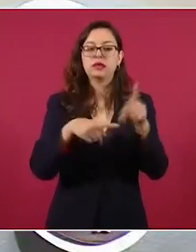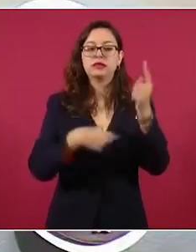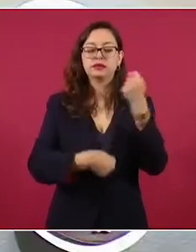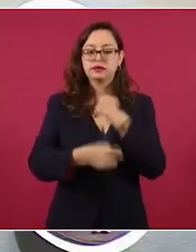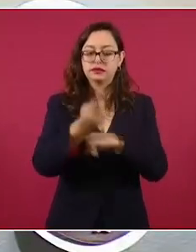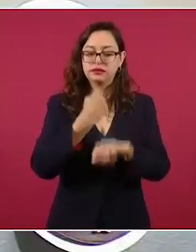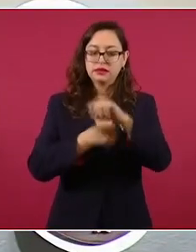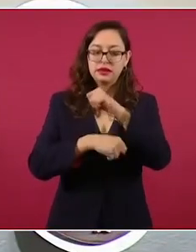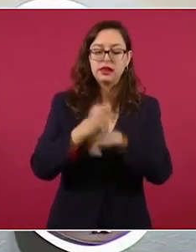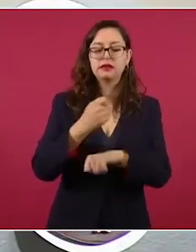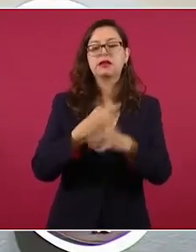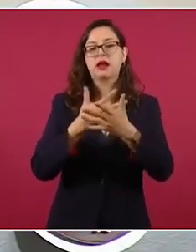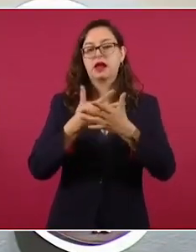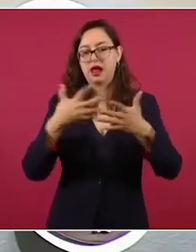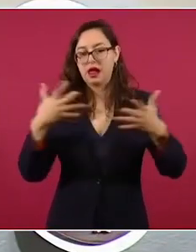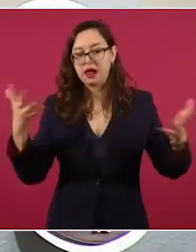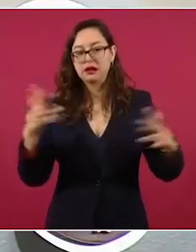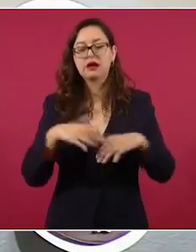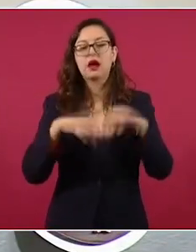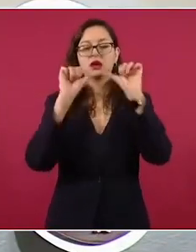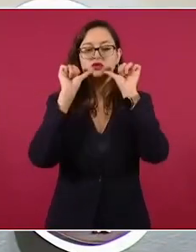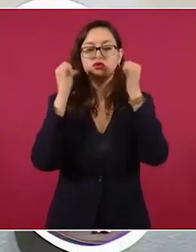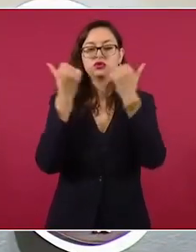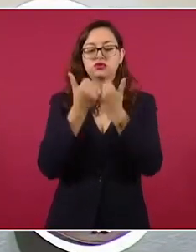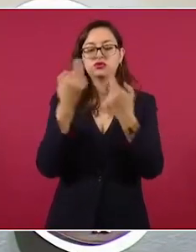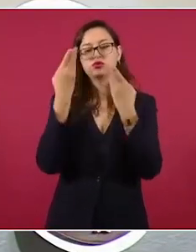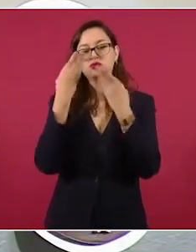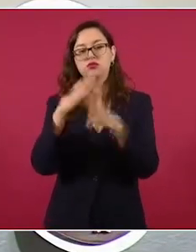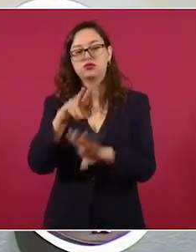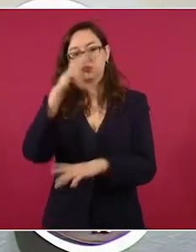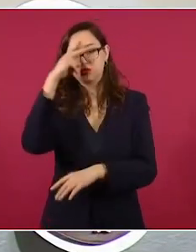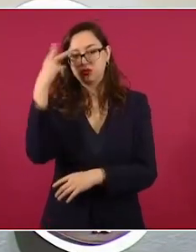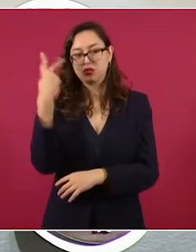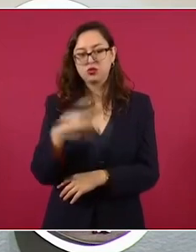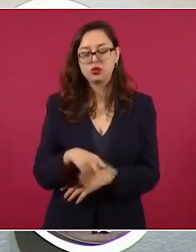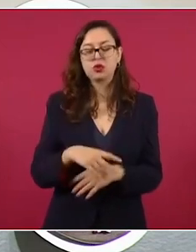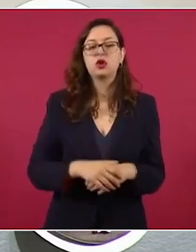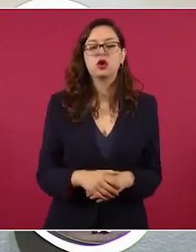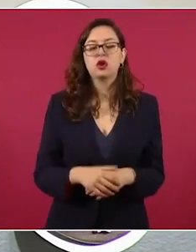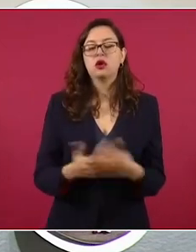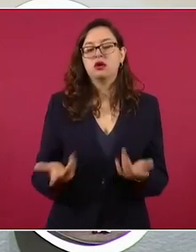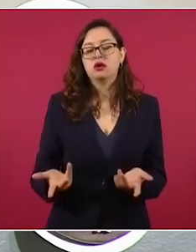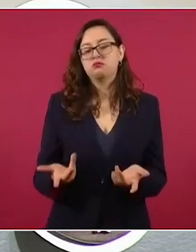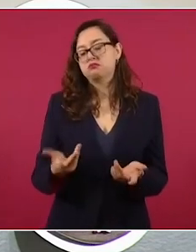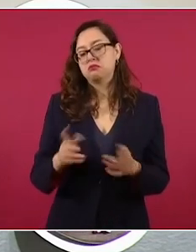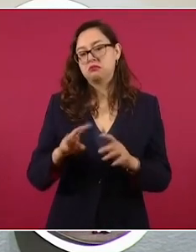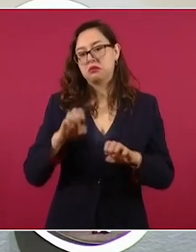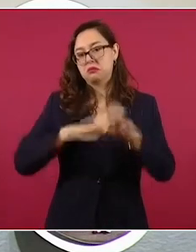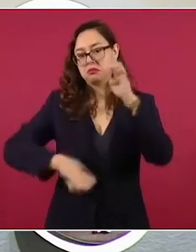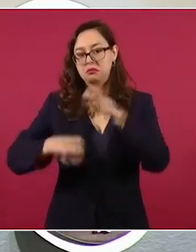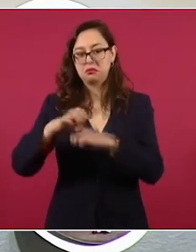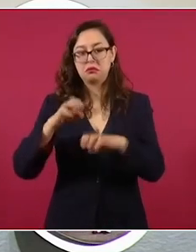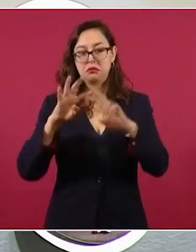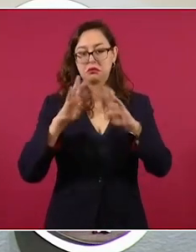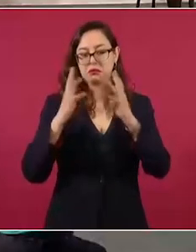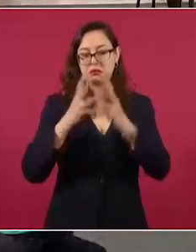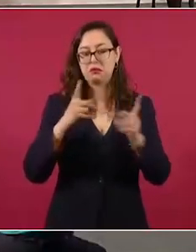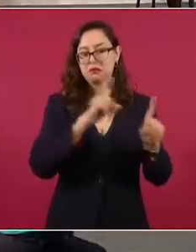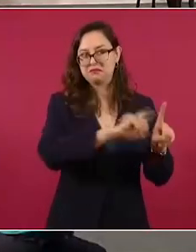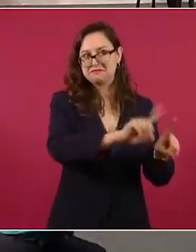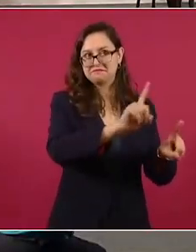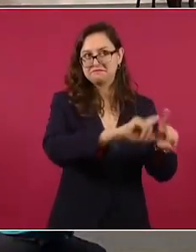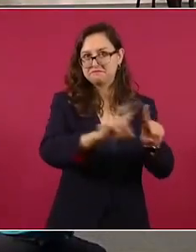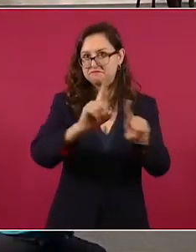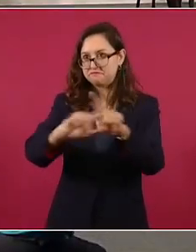departamentales, la Asociación de Bancos de México, Consejo Coordinador Empresarial, entre otros. Es